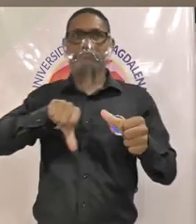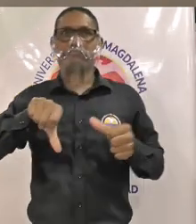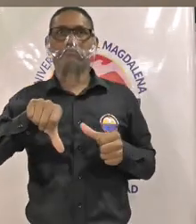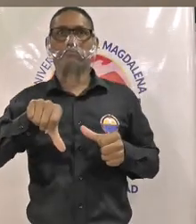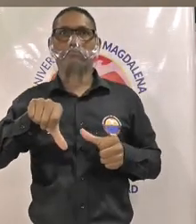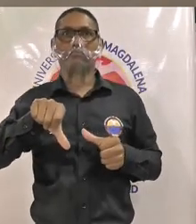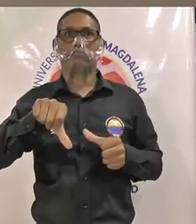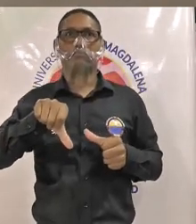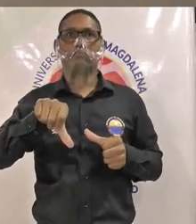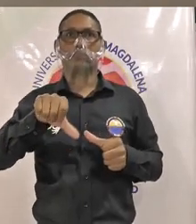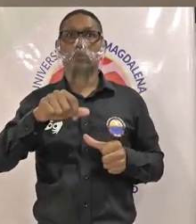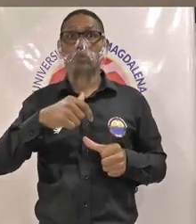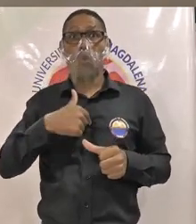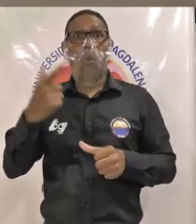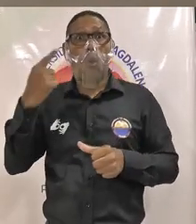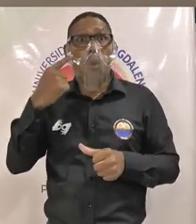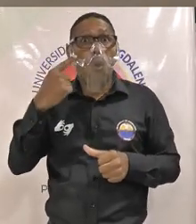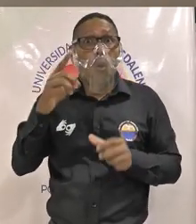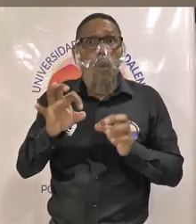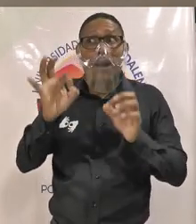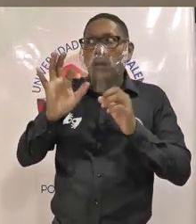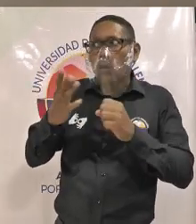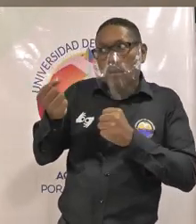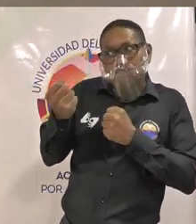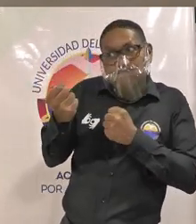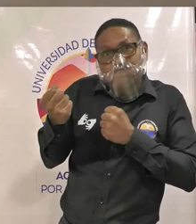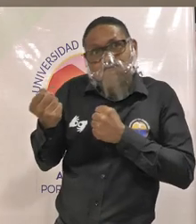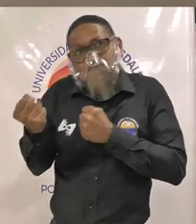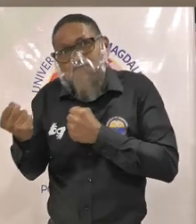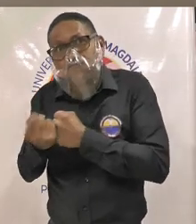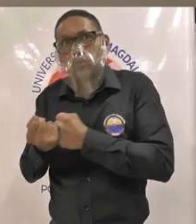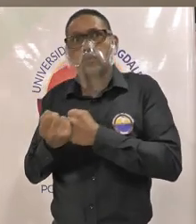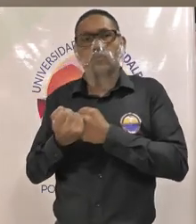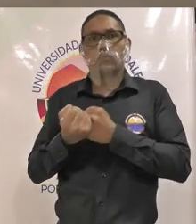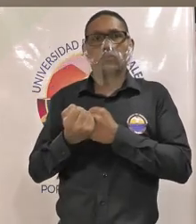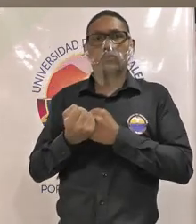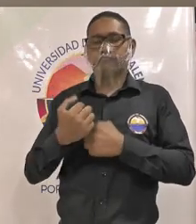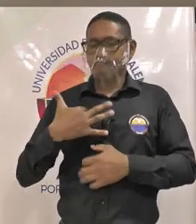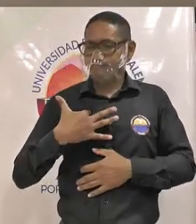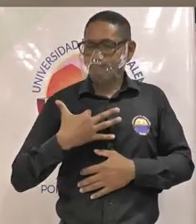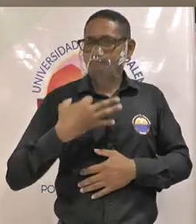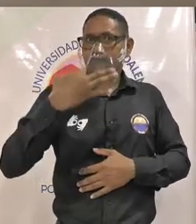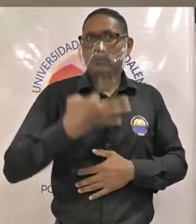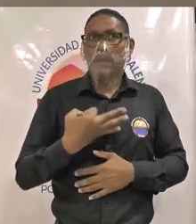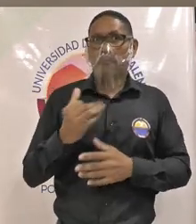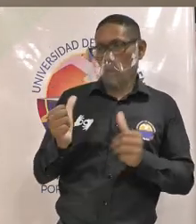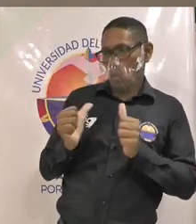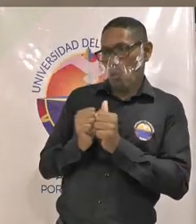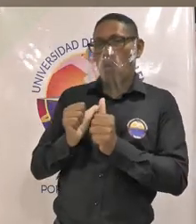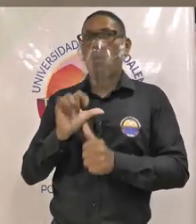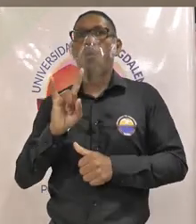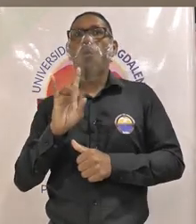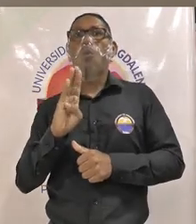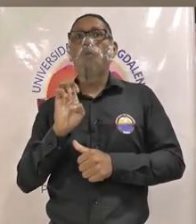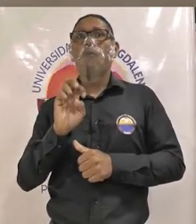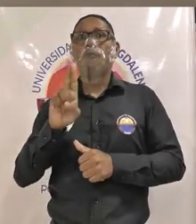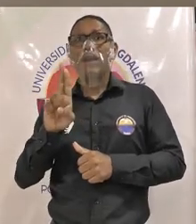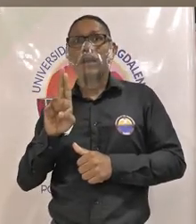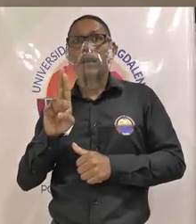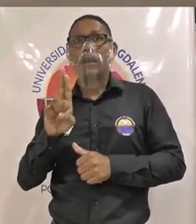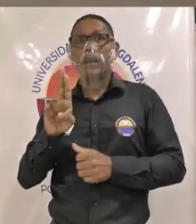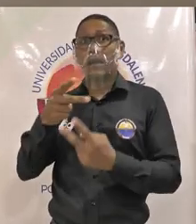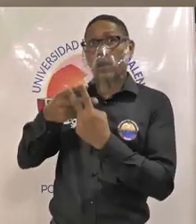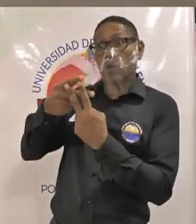respaldo siendo objetivo ideológicamente y moralmente a mi compañero Uber Guevara que es el número 3